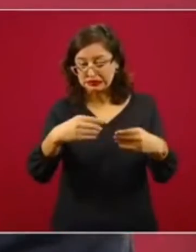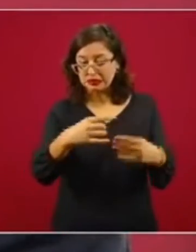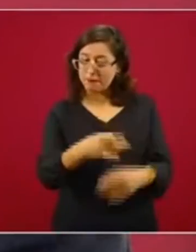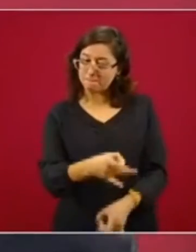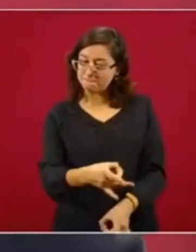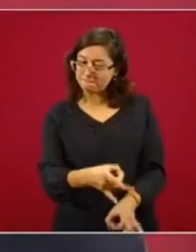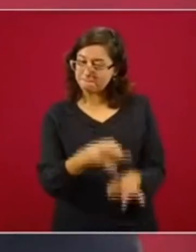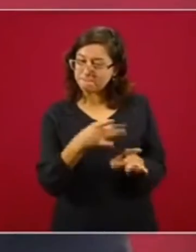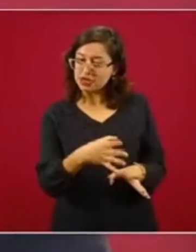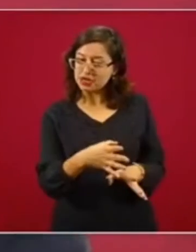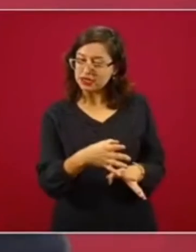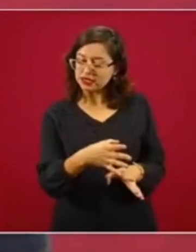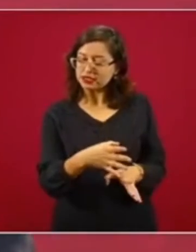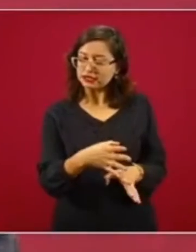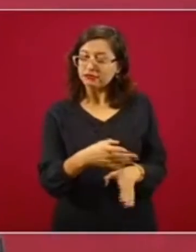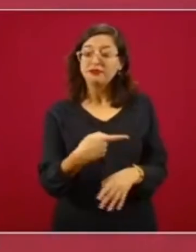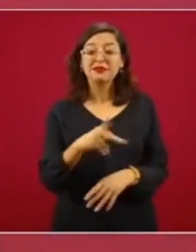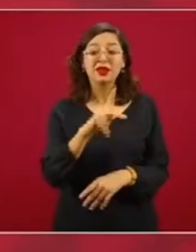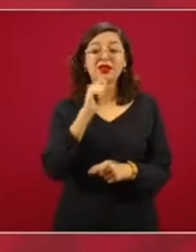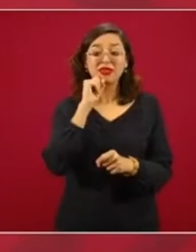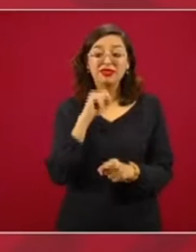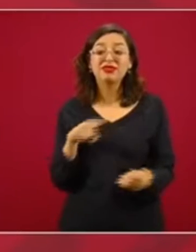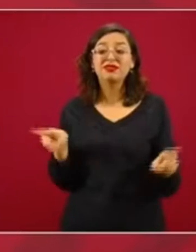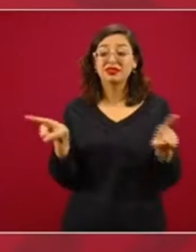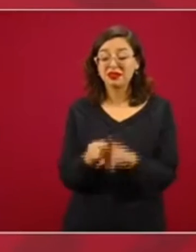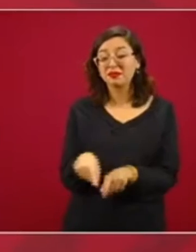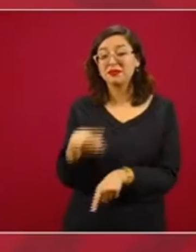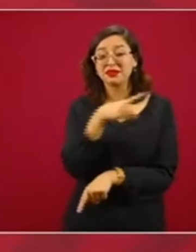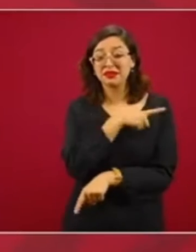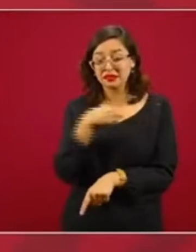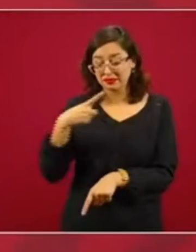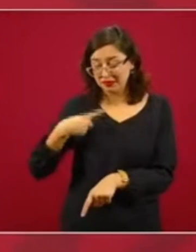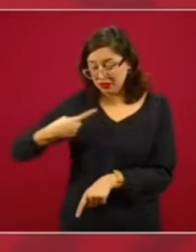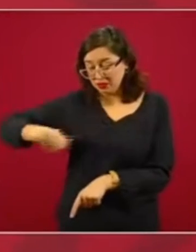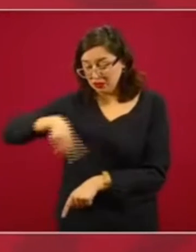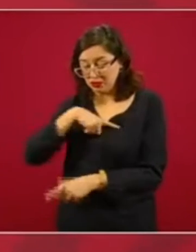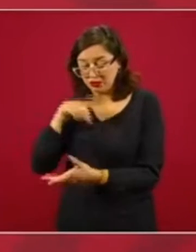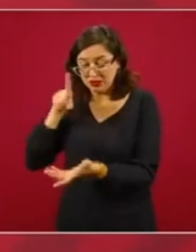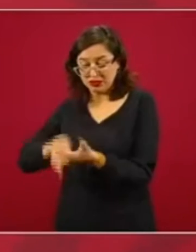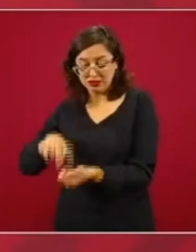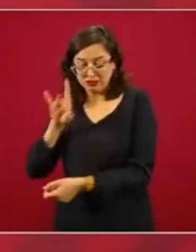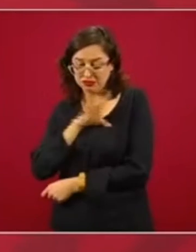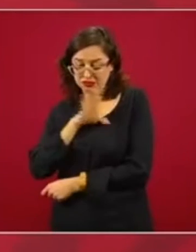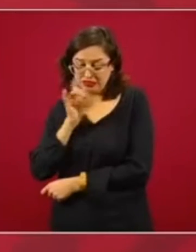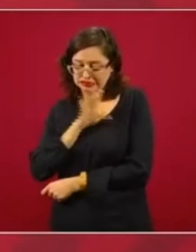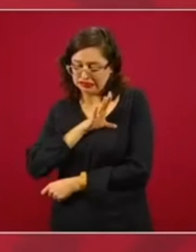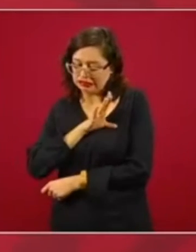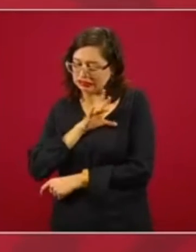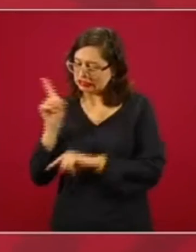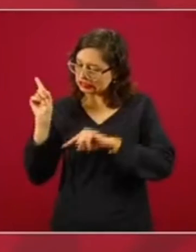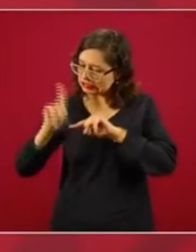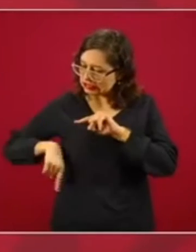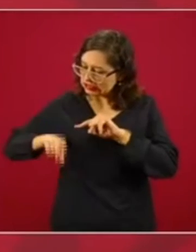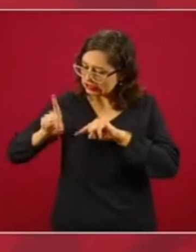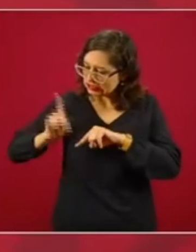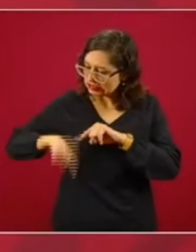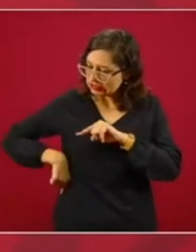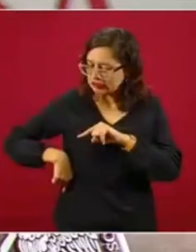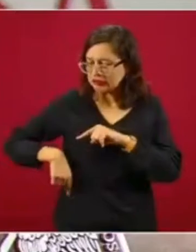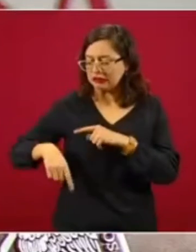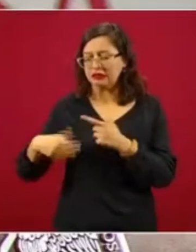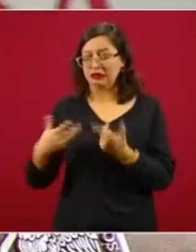sino también vencer nuestros temores, nuestros